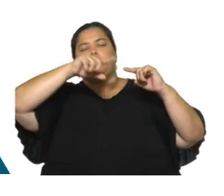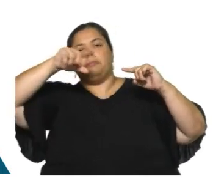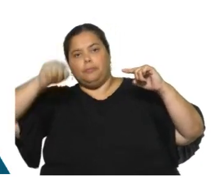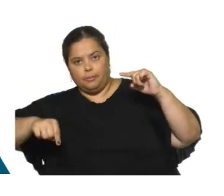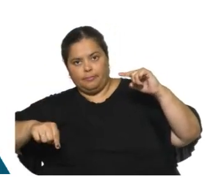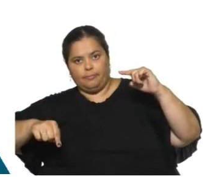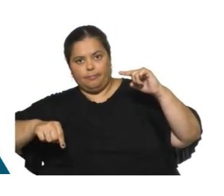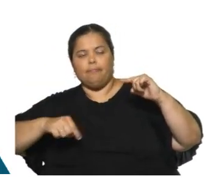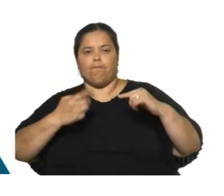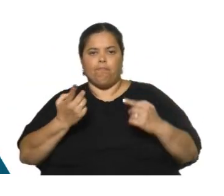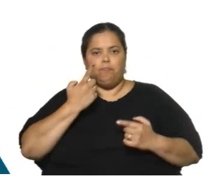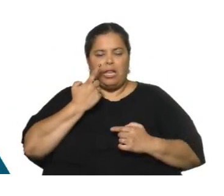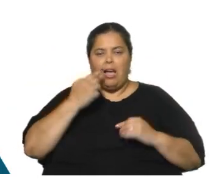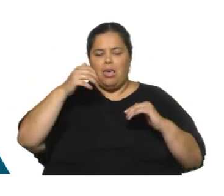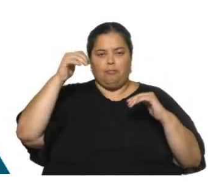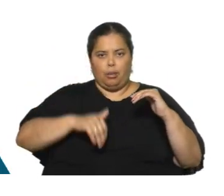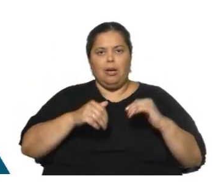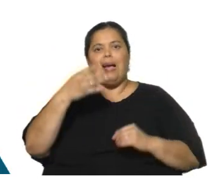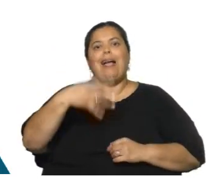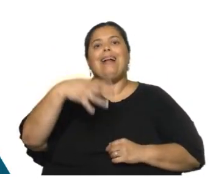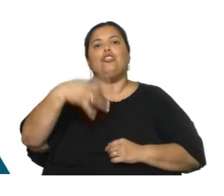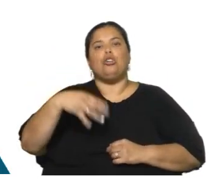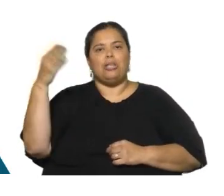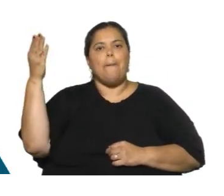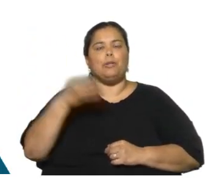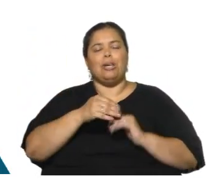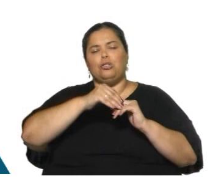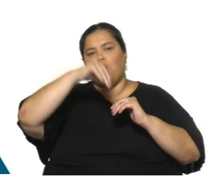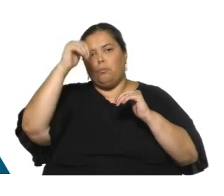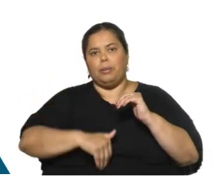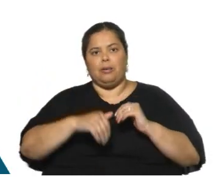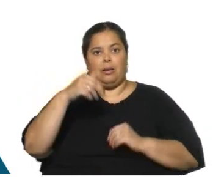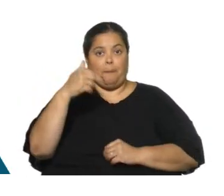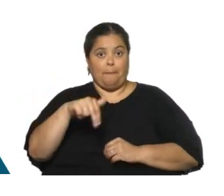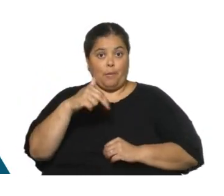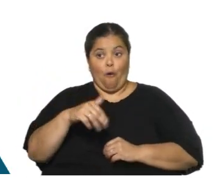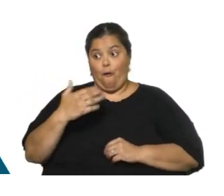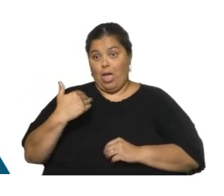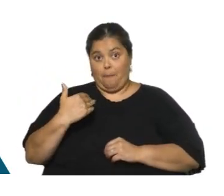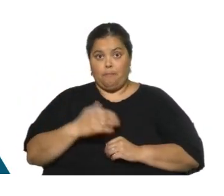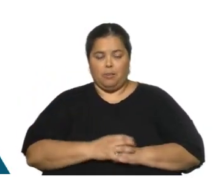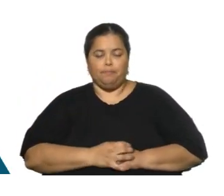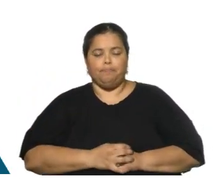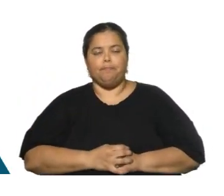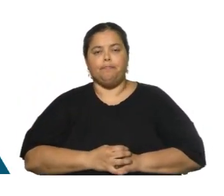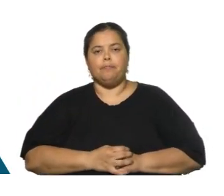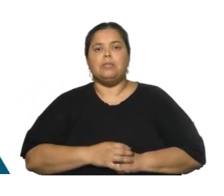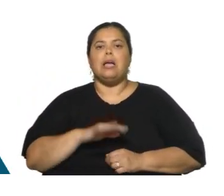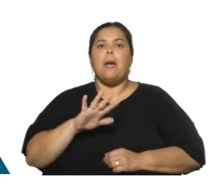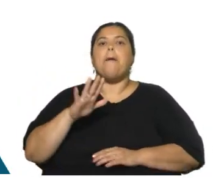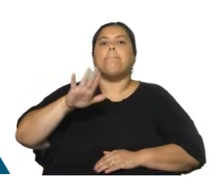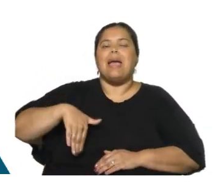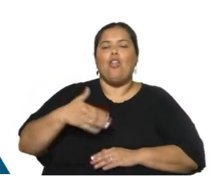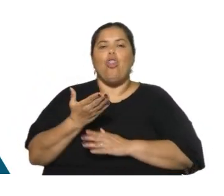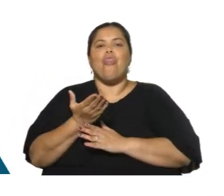caída de los frigoríficos fue 14% en este mes, frente a noviembre del año anterior. Una menor demanda del